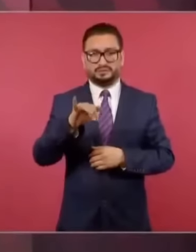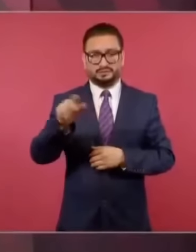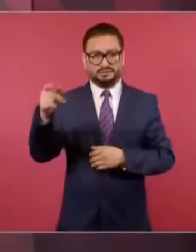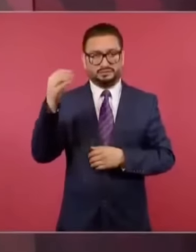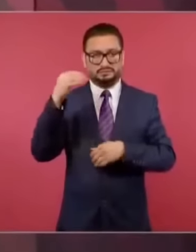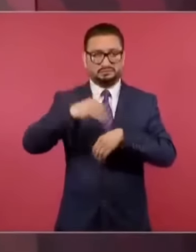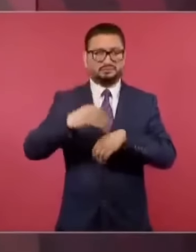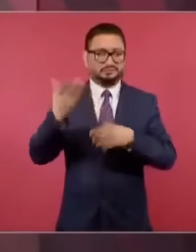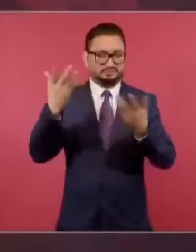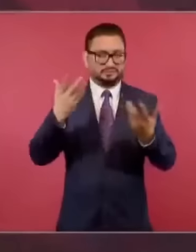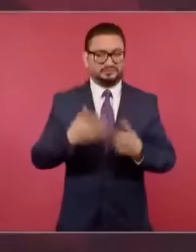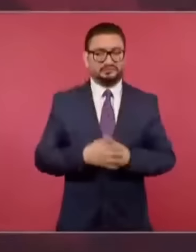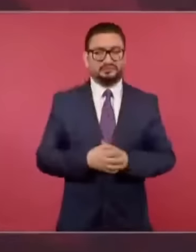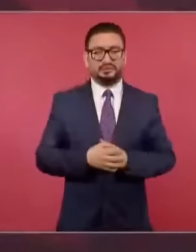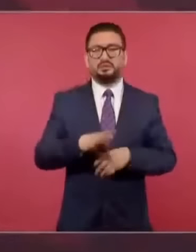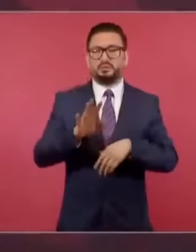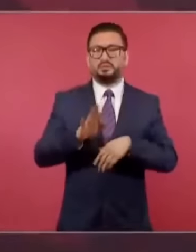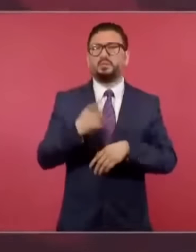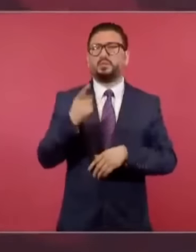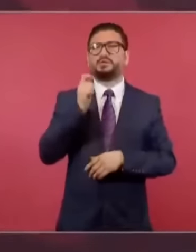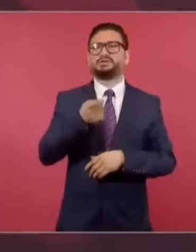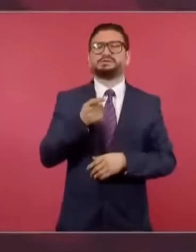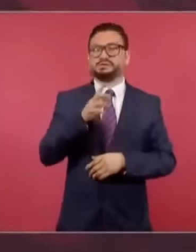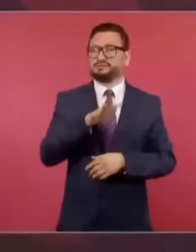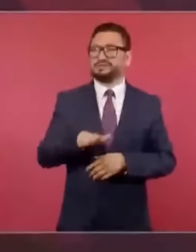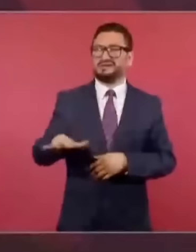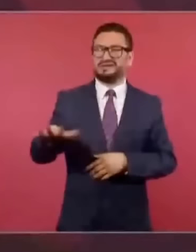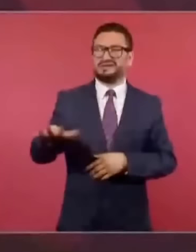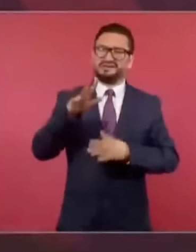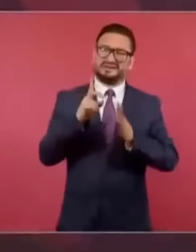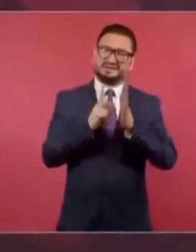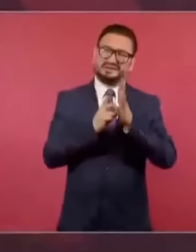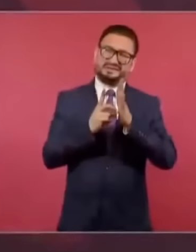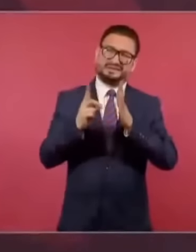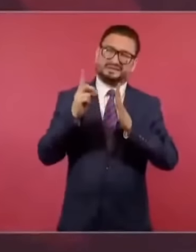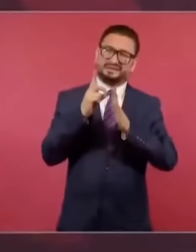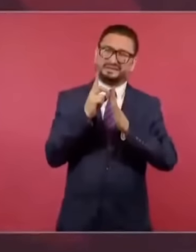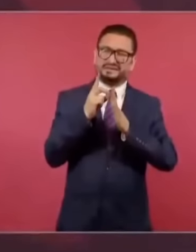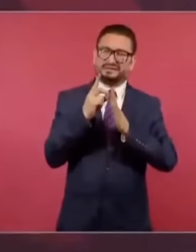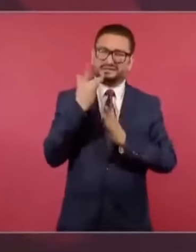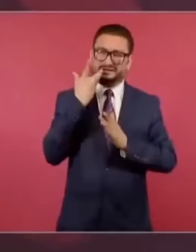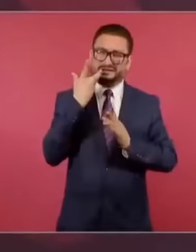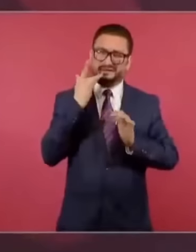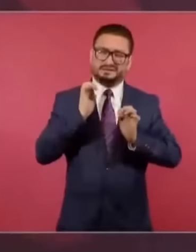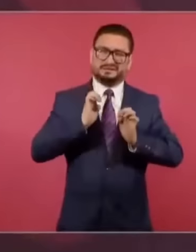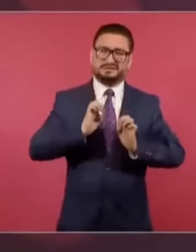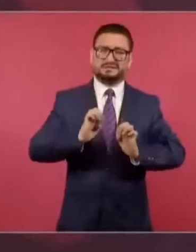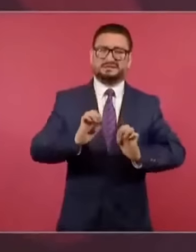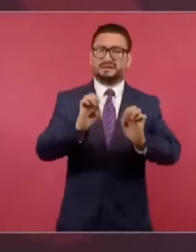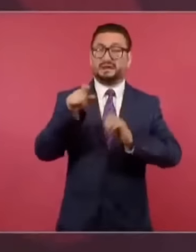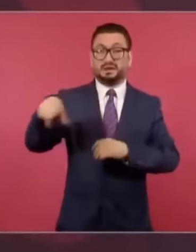Porque estamos hablando de unos departamentos en donde viven